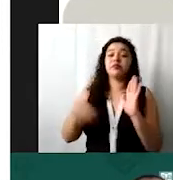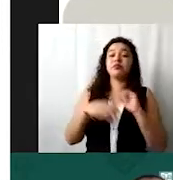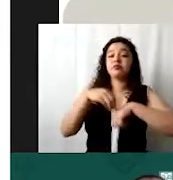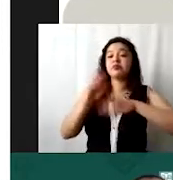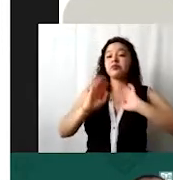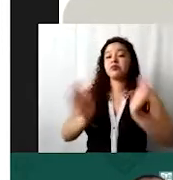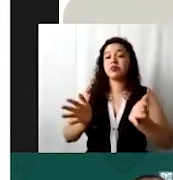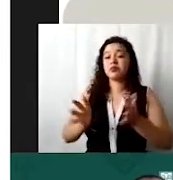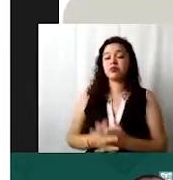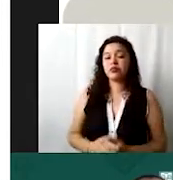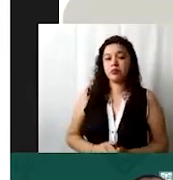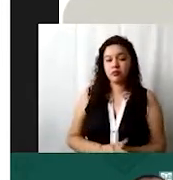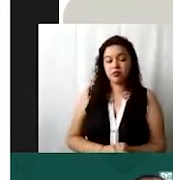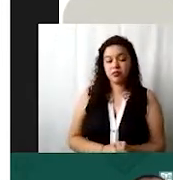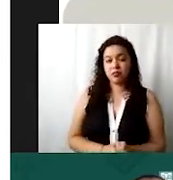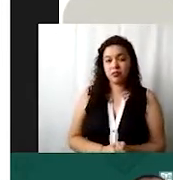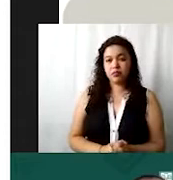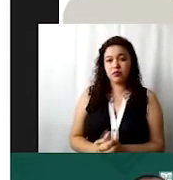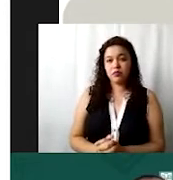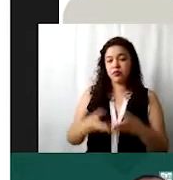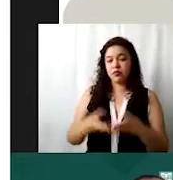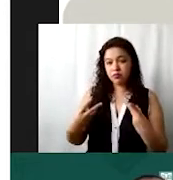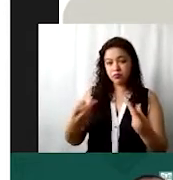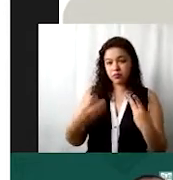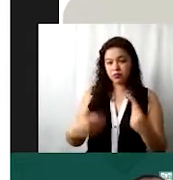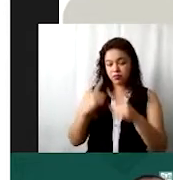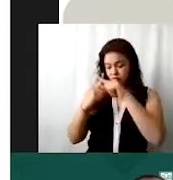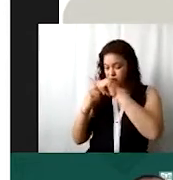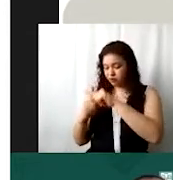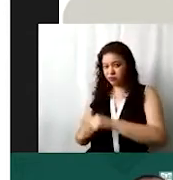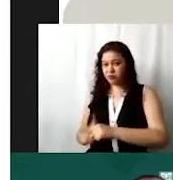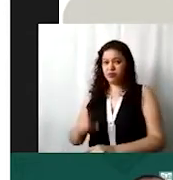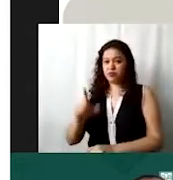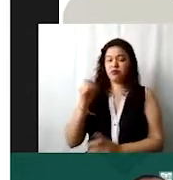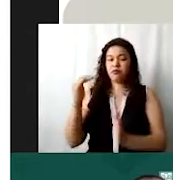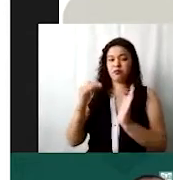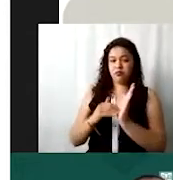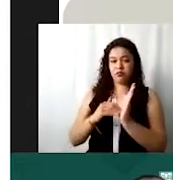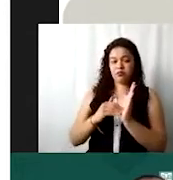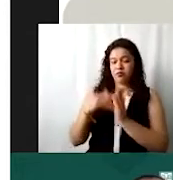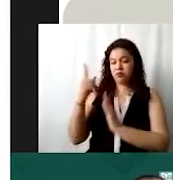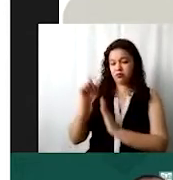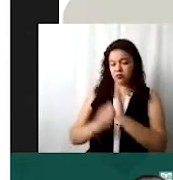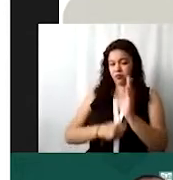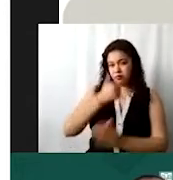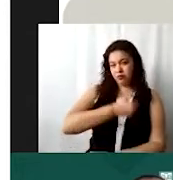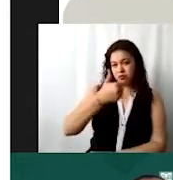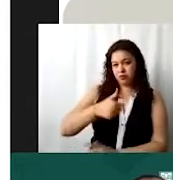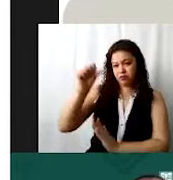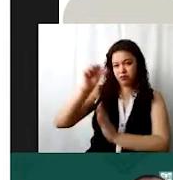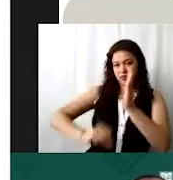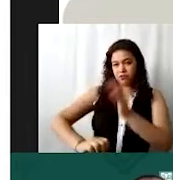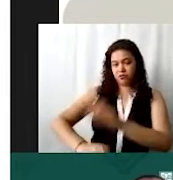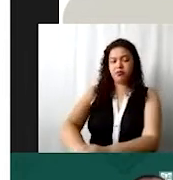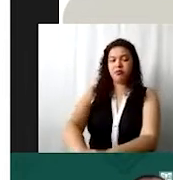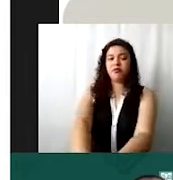Y sumando todos esos demás gastos, me salen 20 mil, 21 mil mensuales. Y